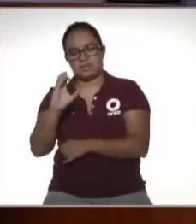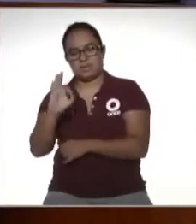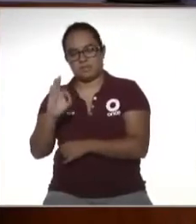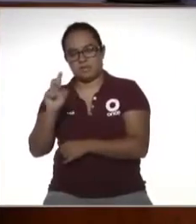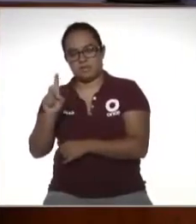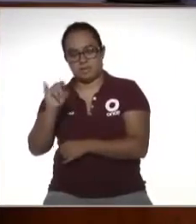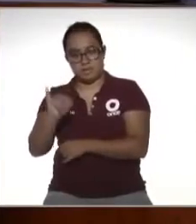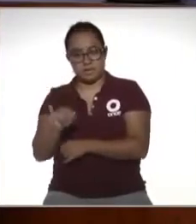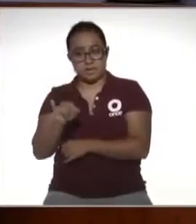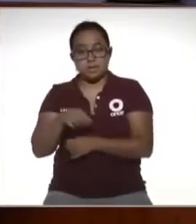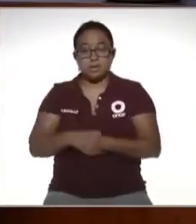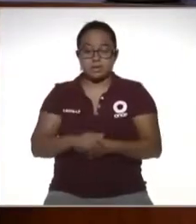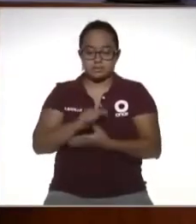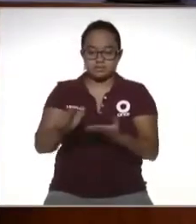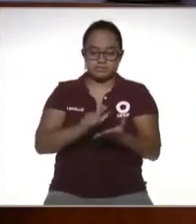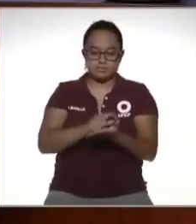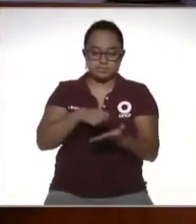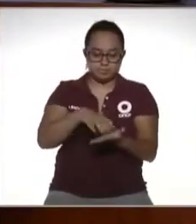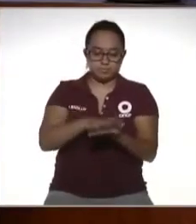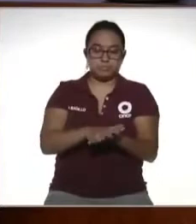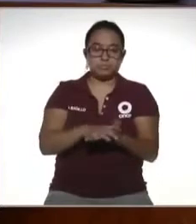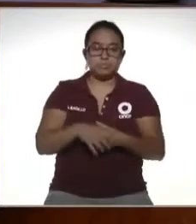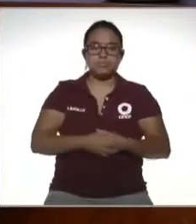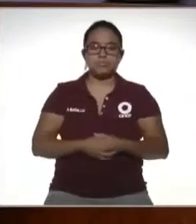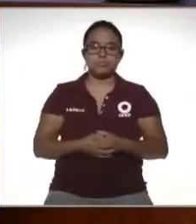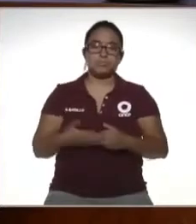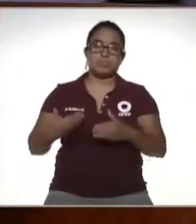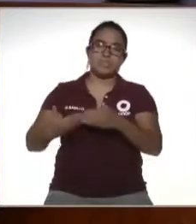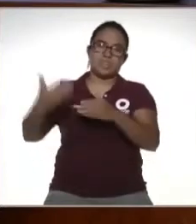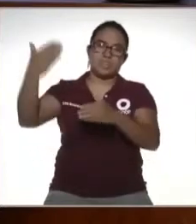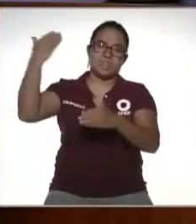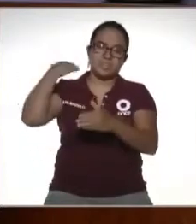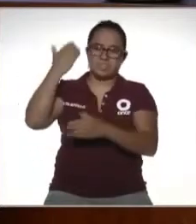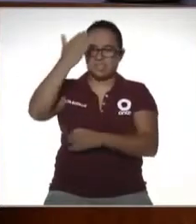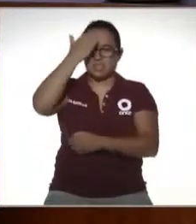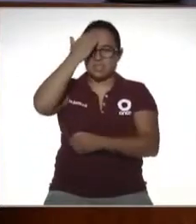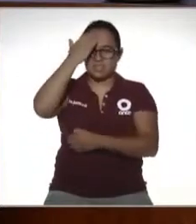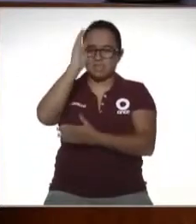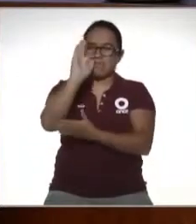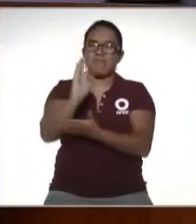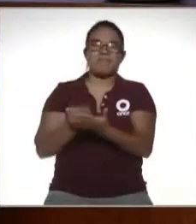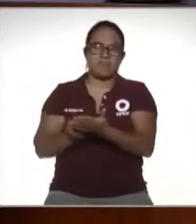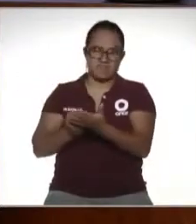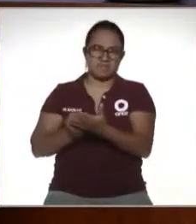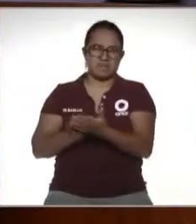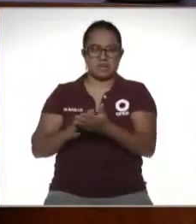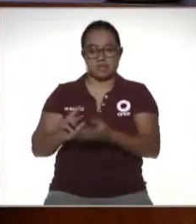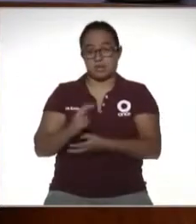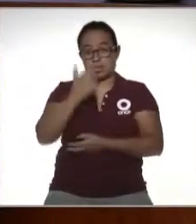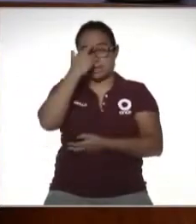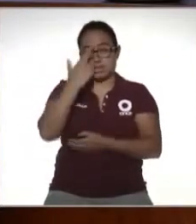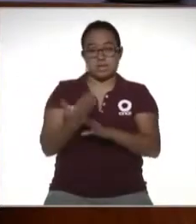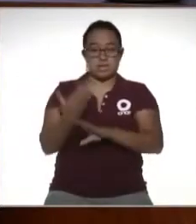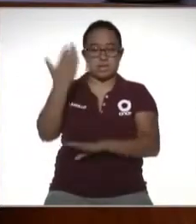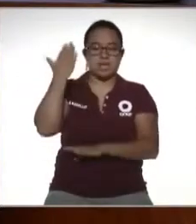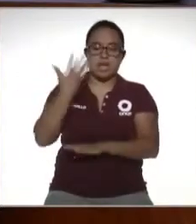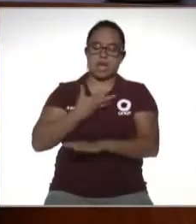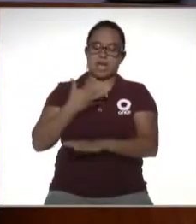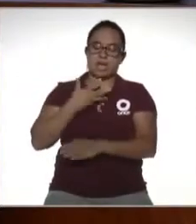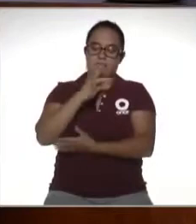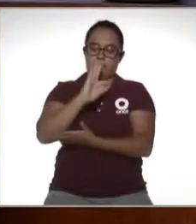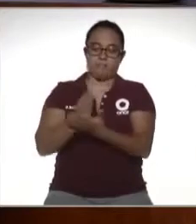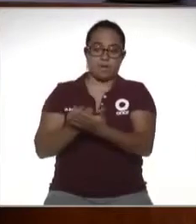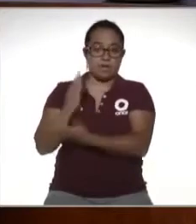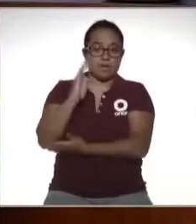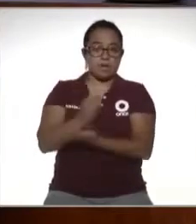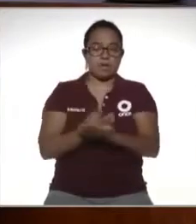como CFDI en la ley es lo que antes era conocido como la factura recordemos que antes existían facturas